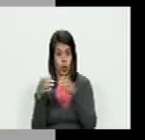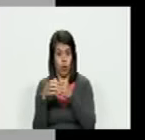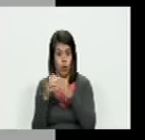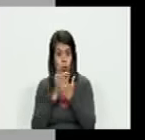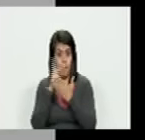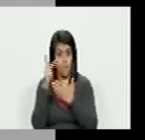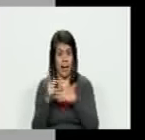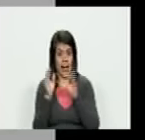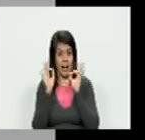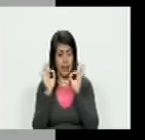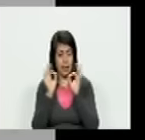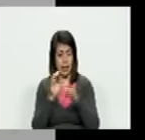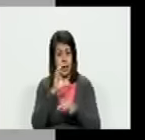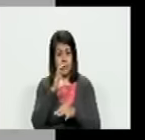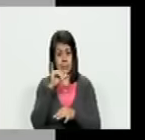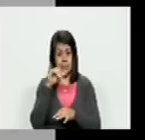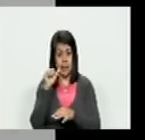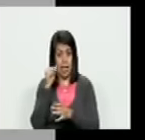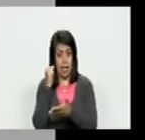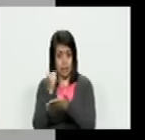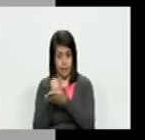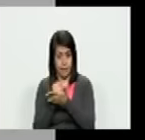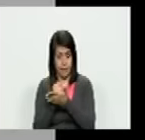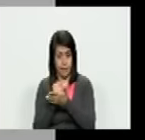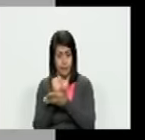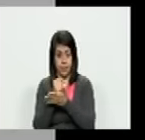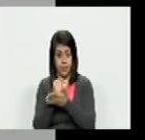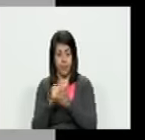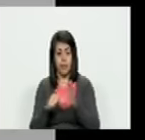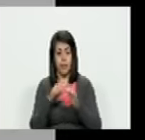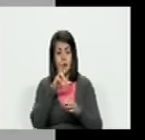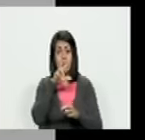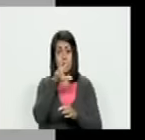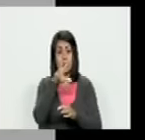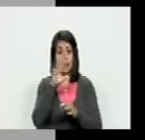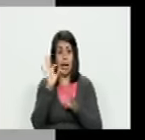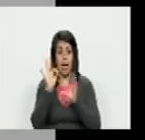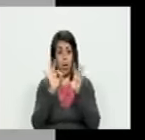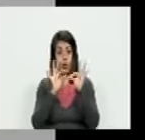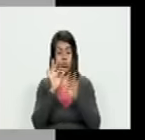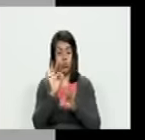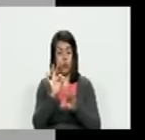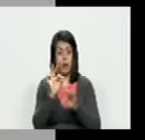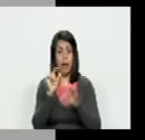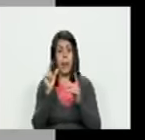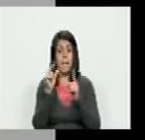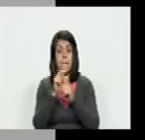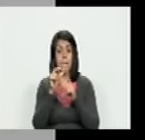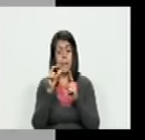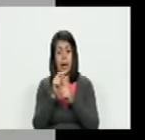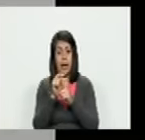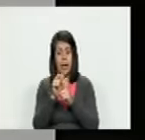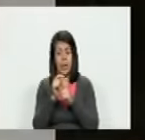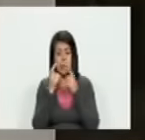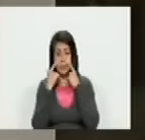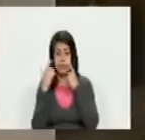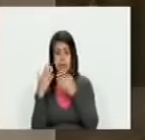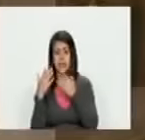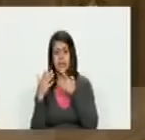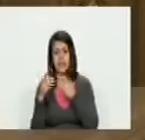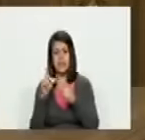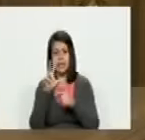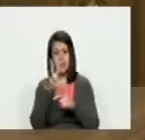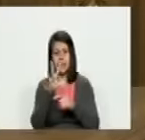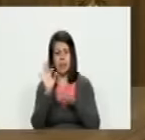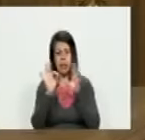operaciones especiales de la CIA y tiene un lema que se llama tercera opción en latín y por qué se llama tercera opción porque ellos dicen